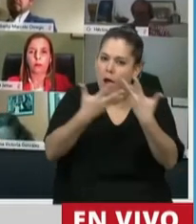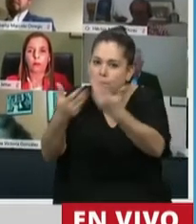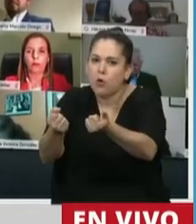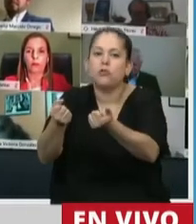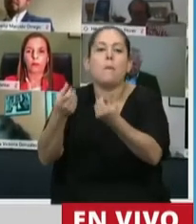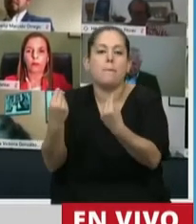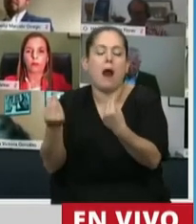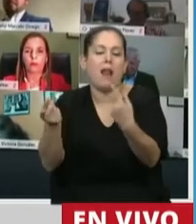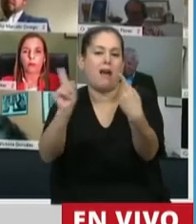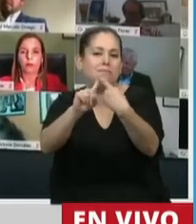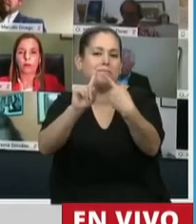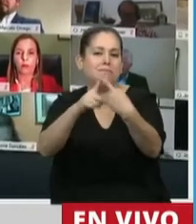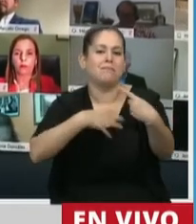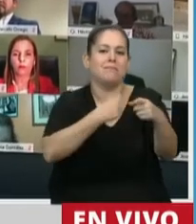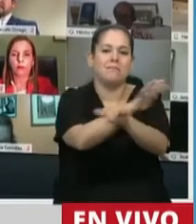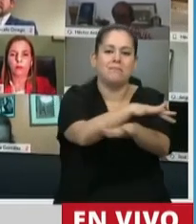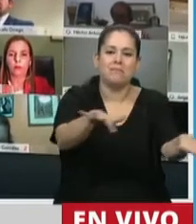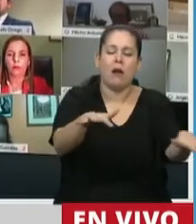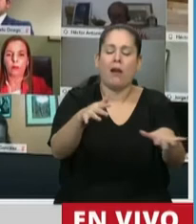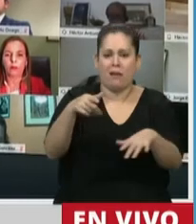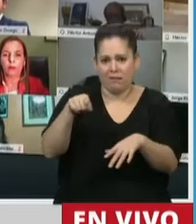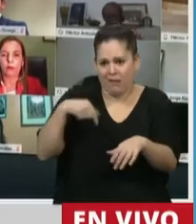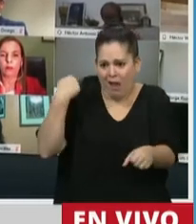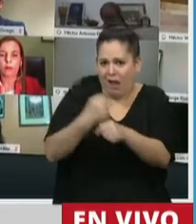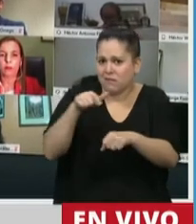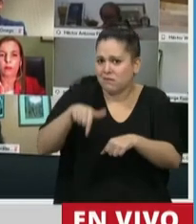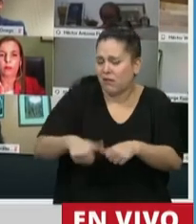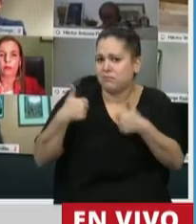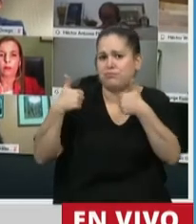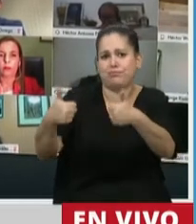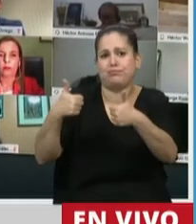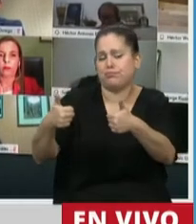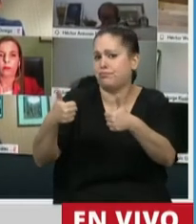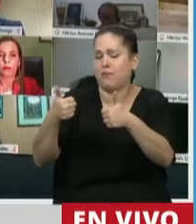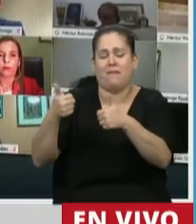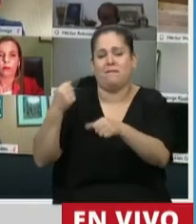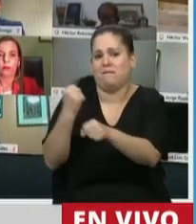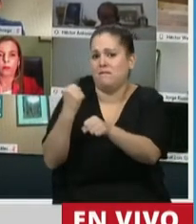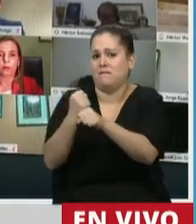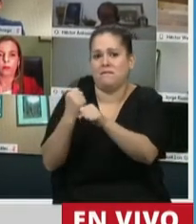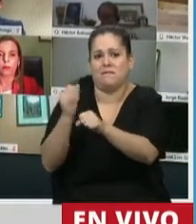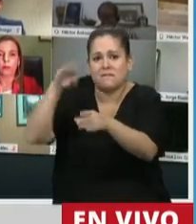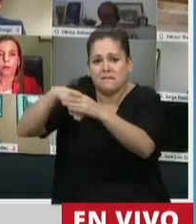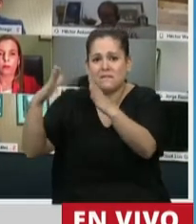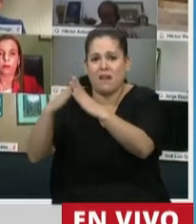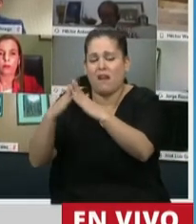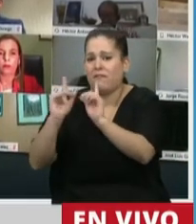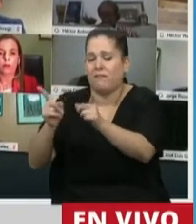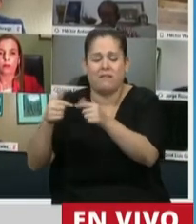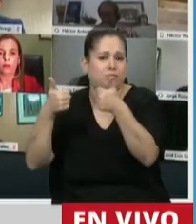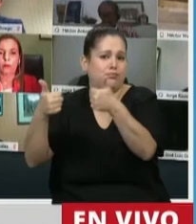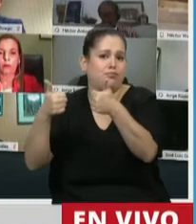el vínculo pedagógico que también están haciendo desde sus hogares. Y quisiera